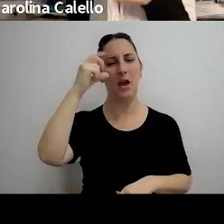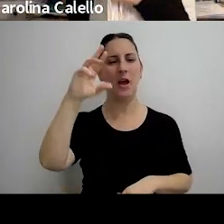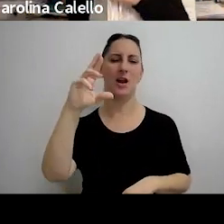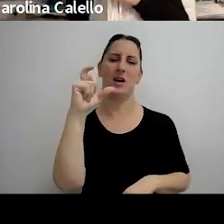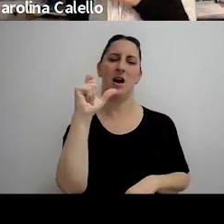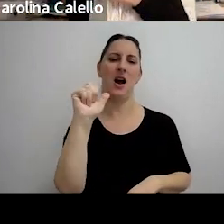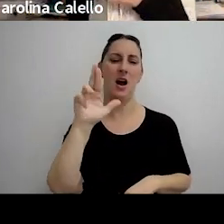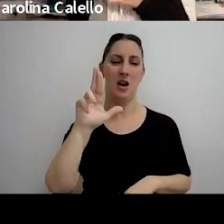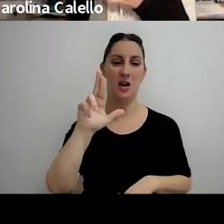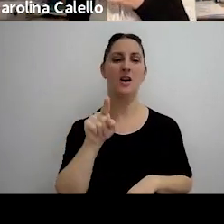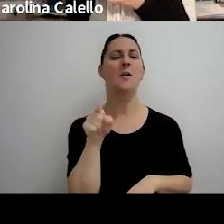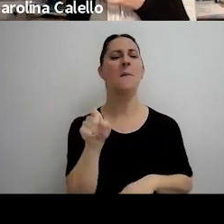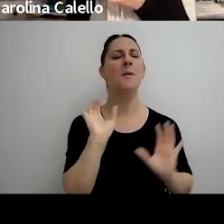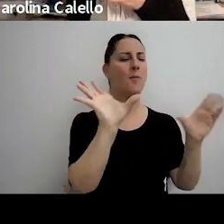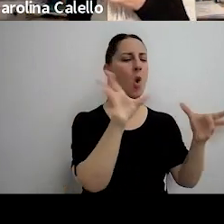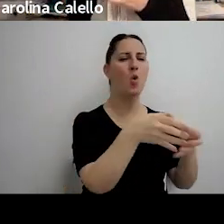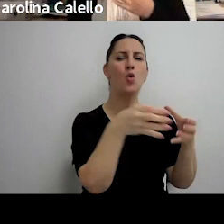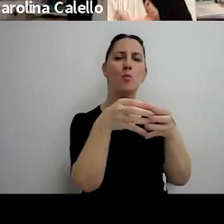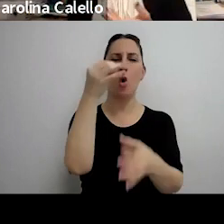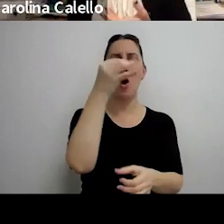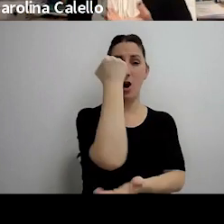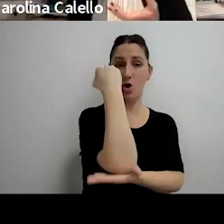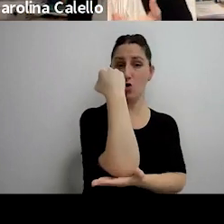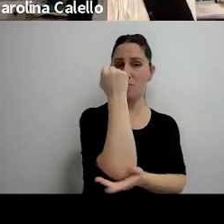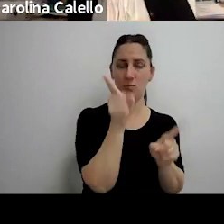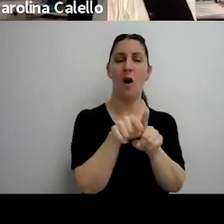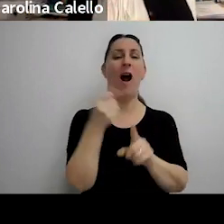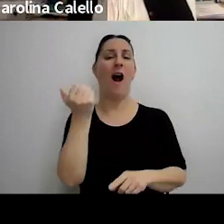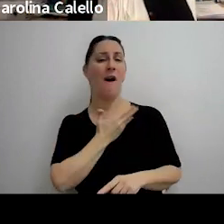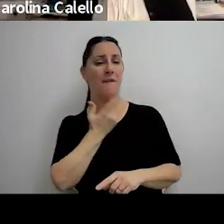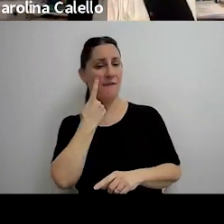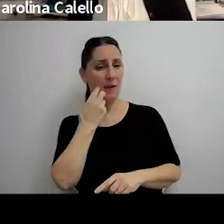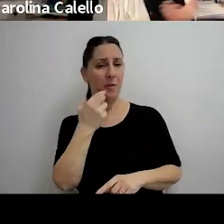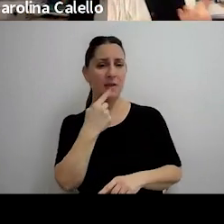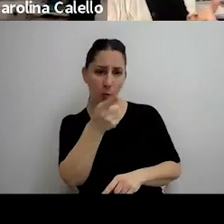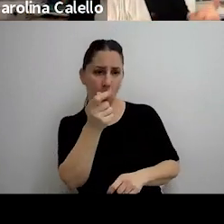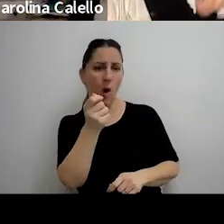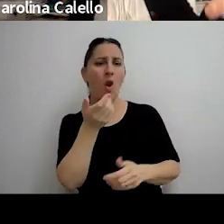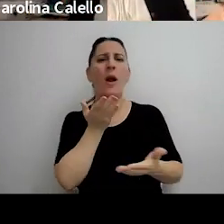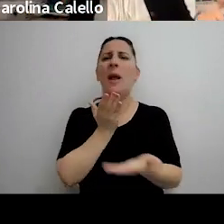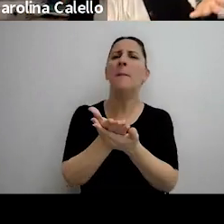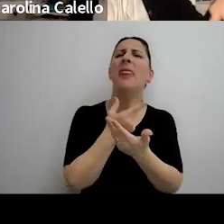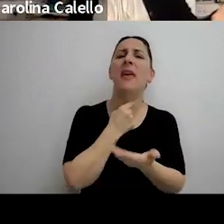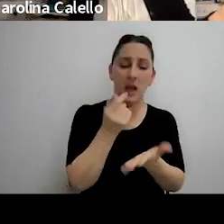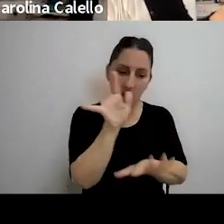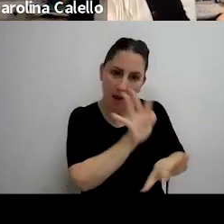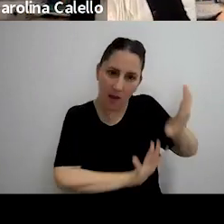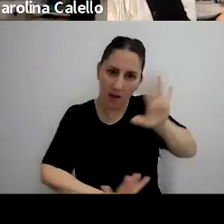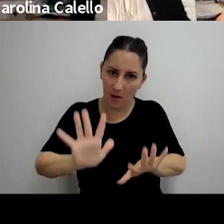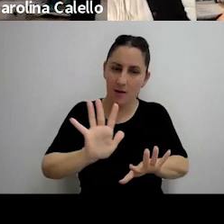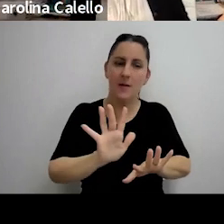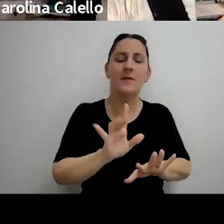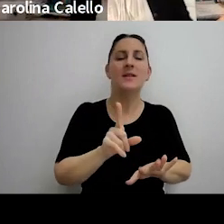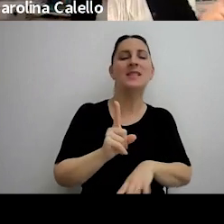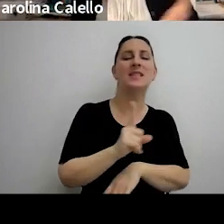del mismo grupo económico el fisco dice bueno pero que se readecue la pretensión está bien no era 100 como